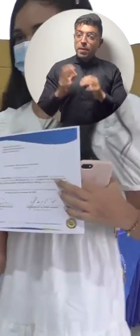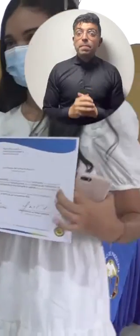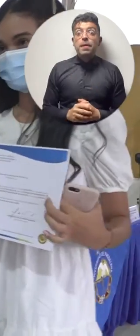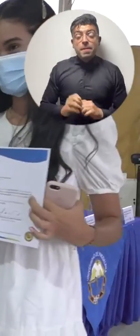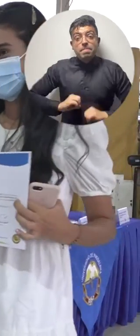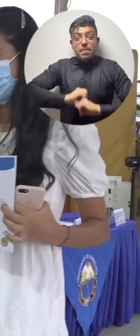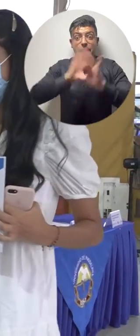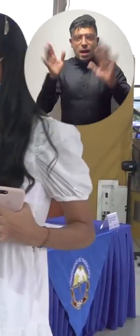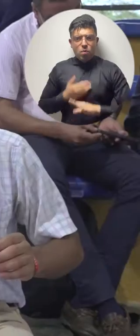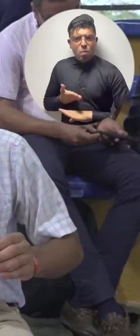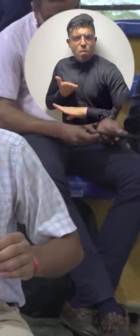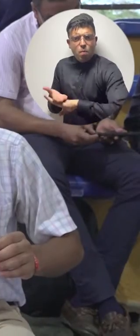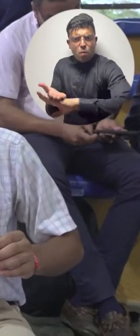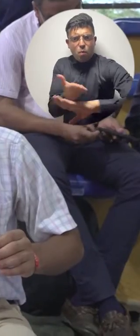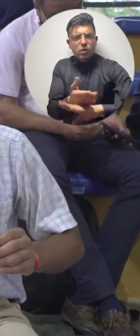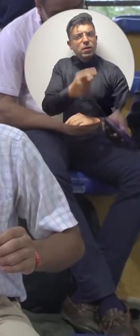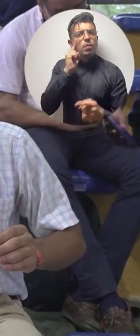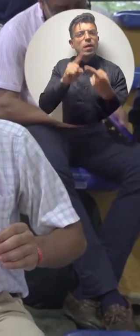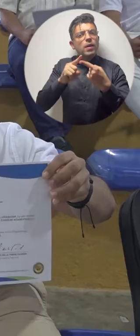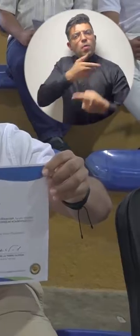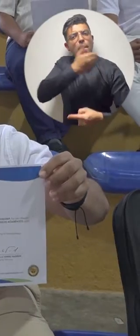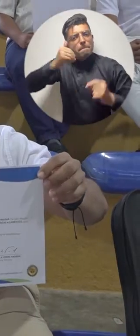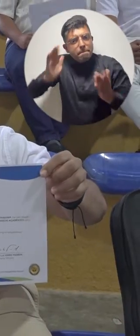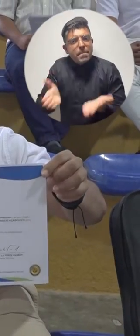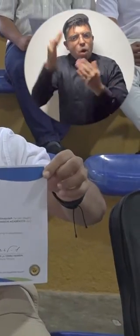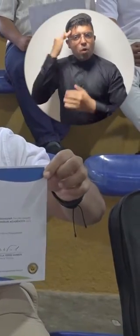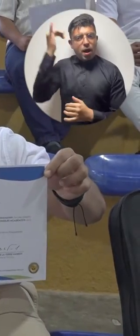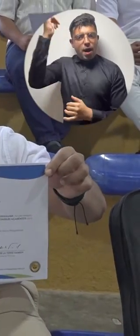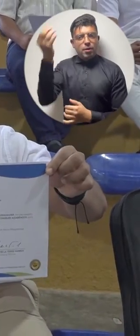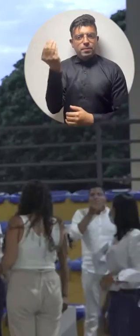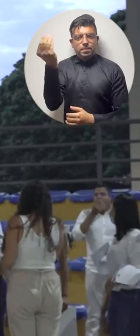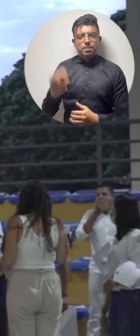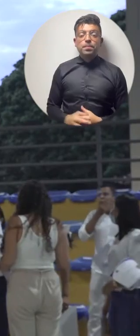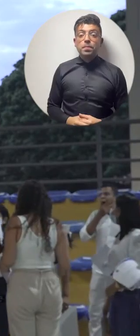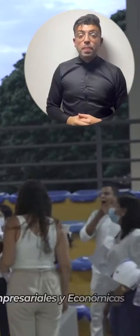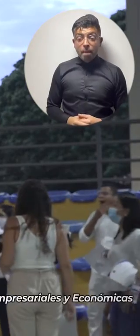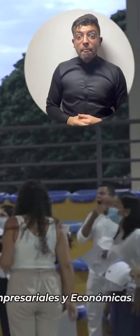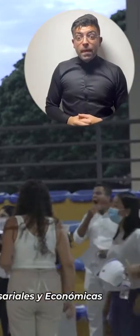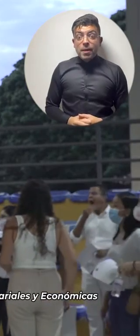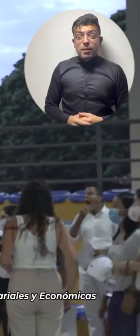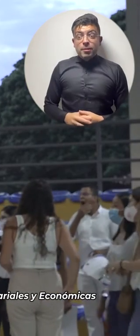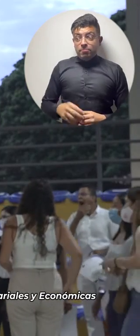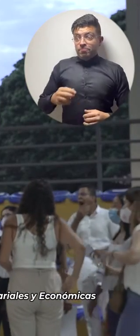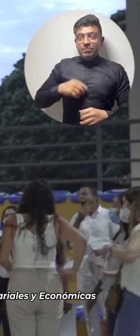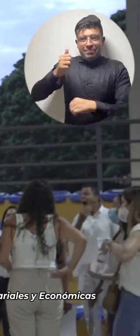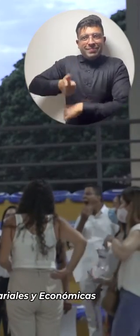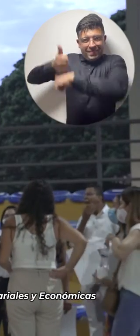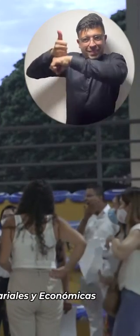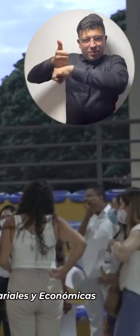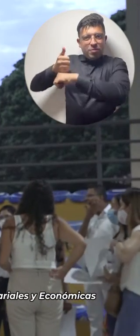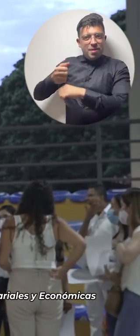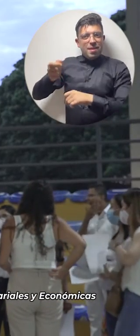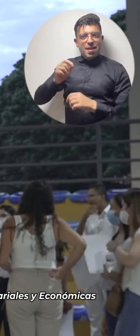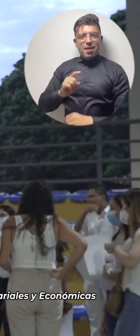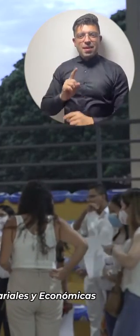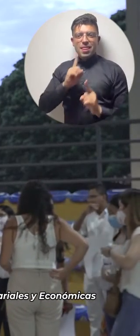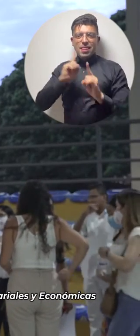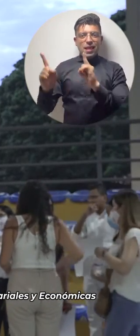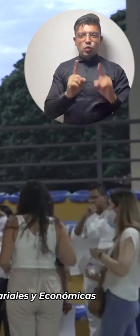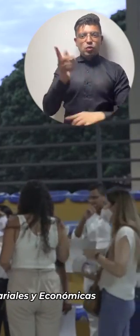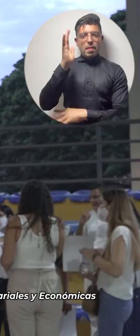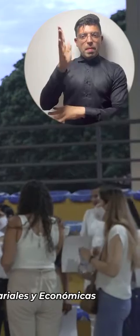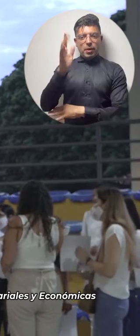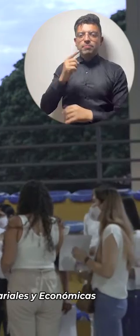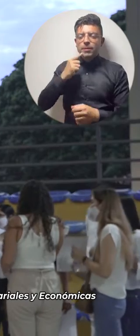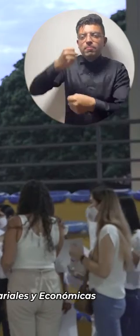y obviamente llevar propuestas para mejorar la academia. Creo que eso era una de las cosas que decía nuestro rector en su